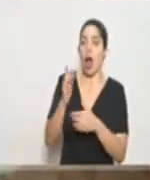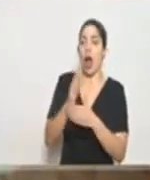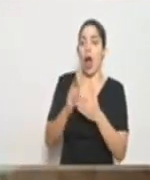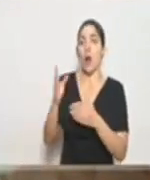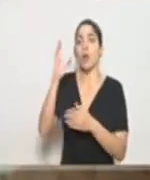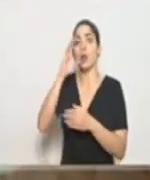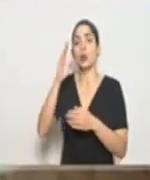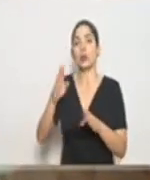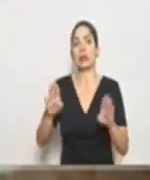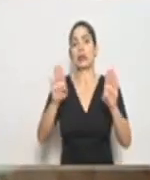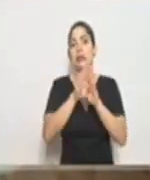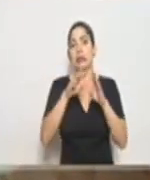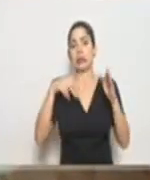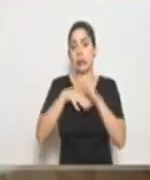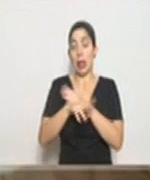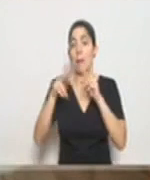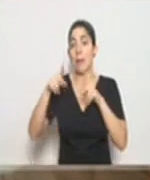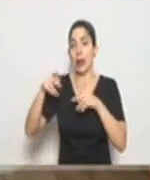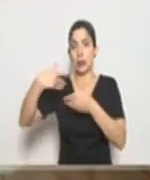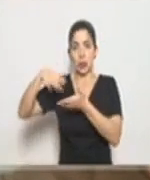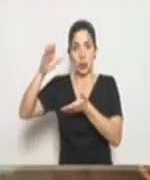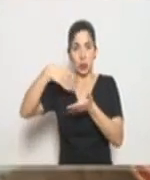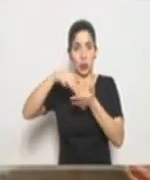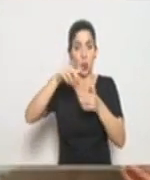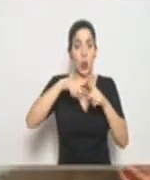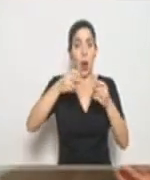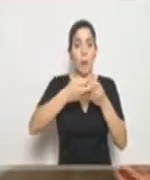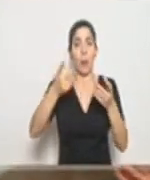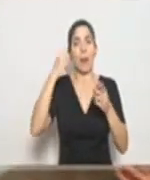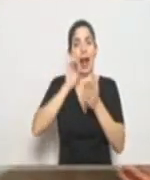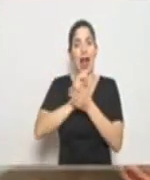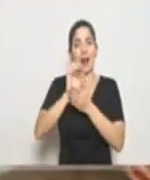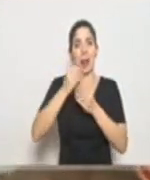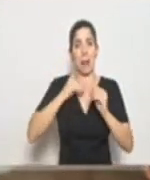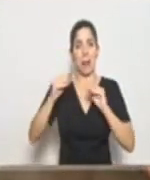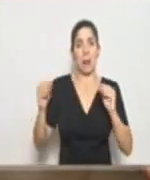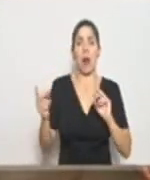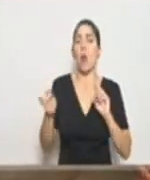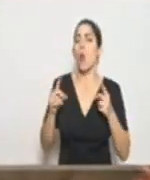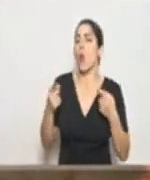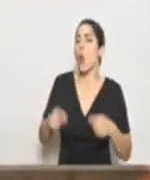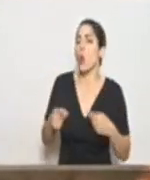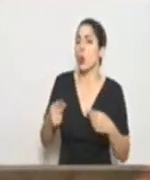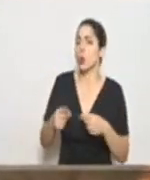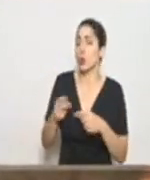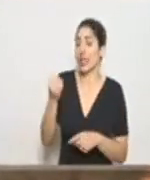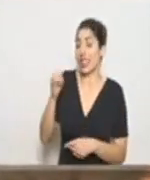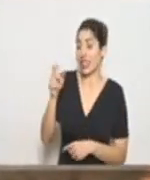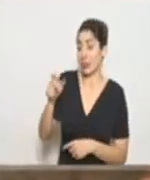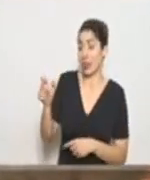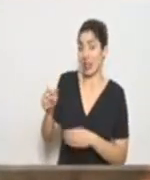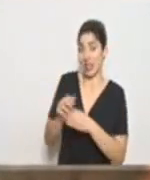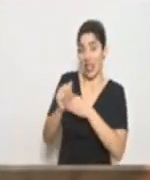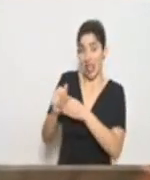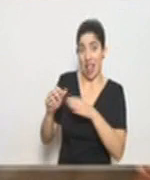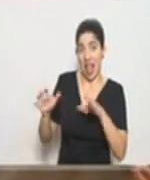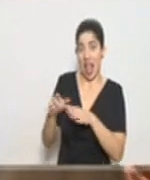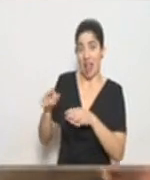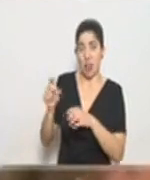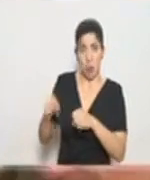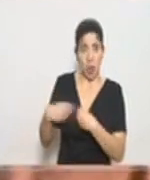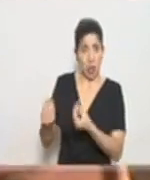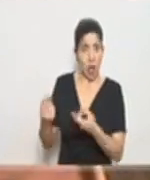está bloquear pasos desalojar personas de lugares públicos para evitar propagación qué consecuencias puede tener esas personas que lideran esas actividades